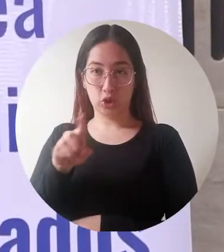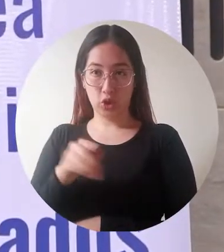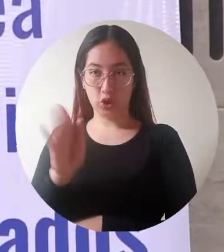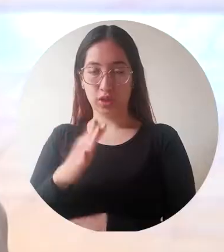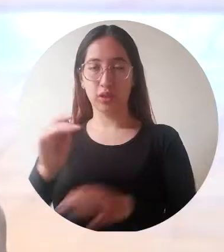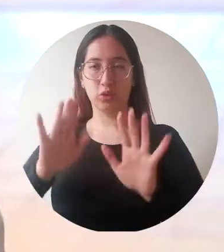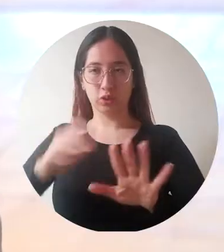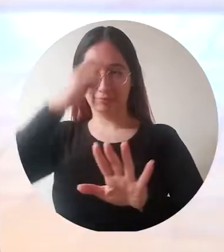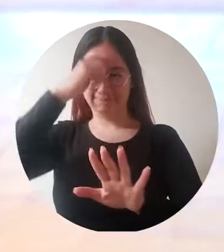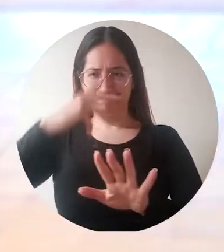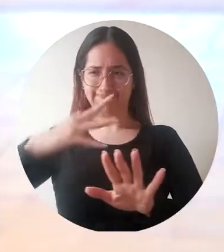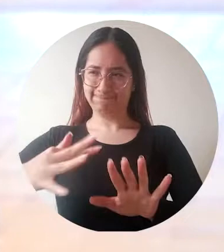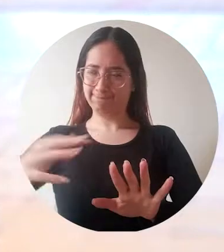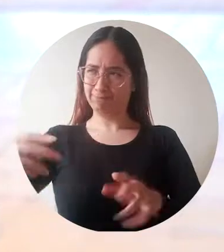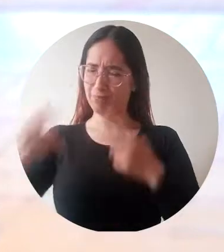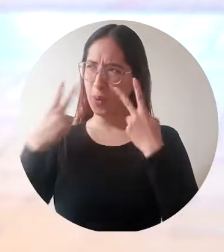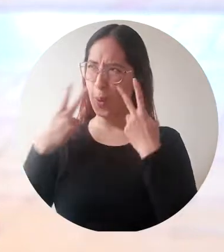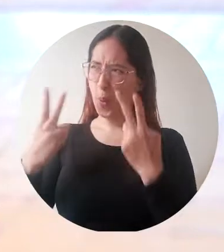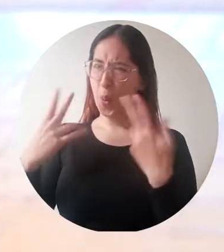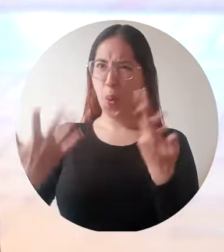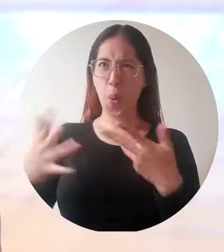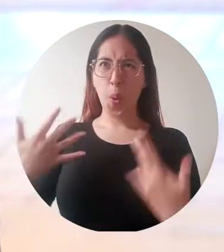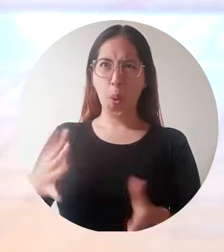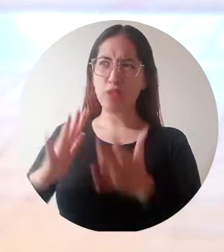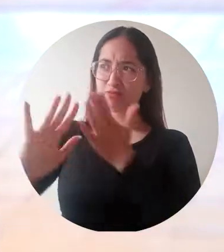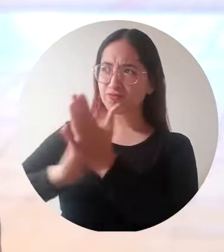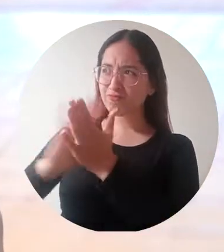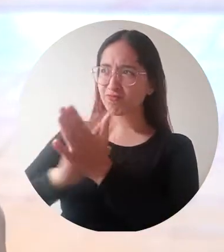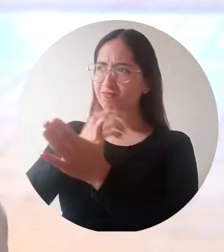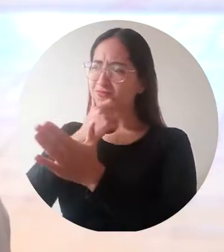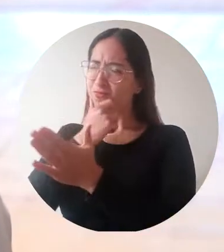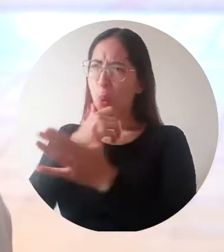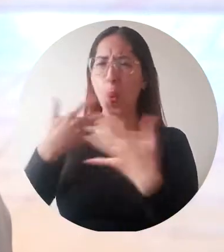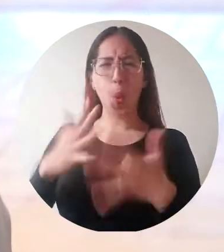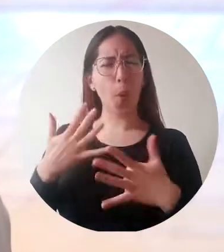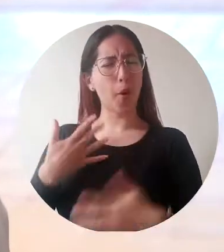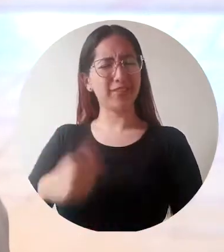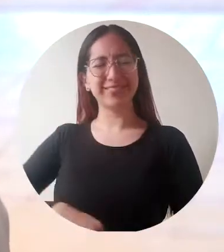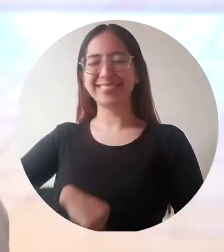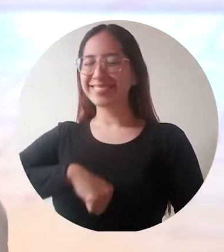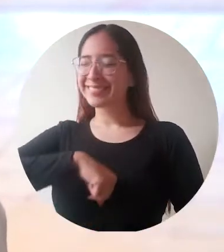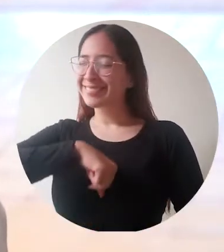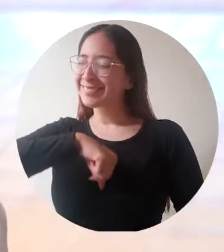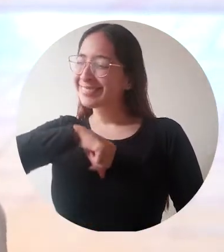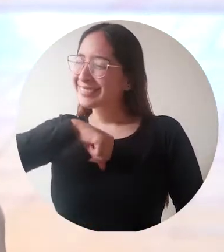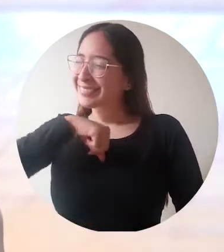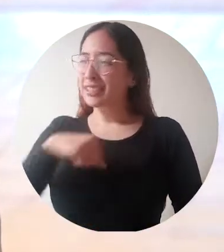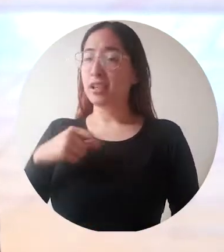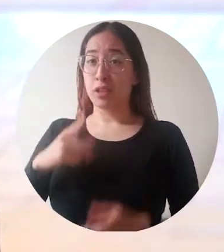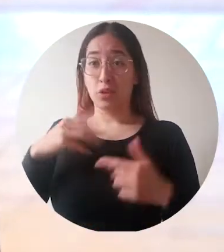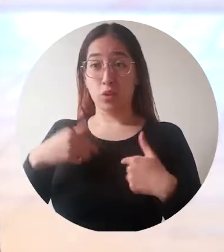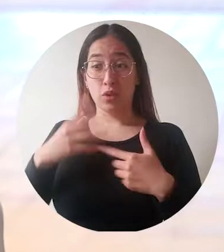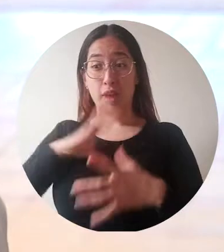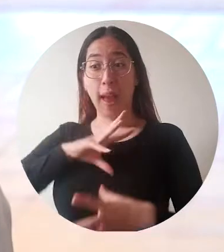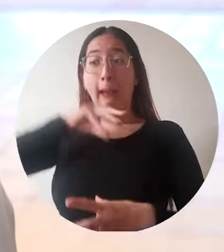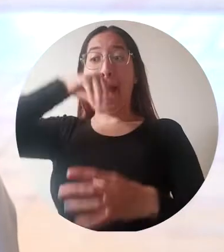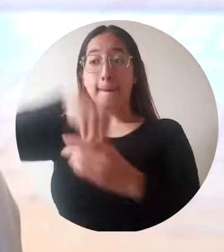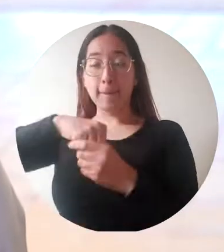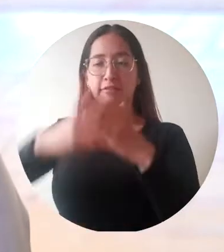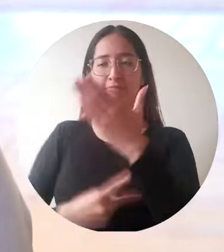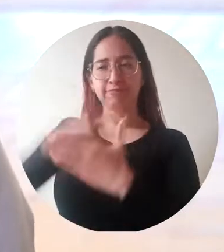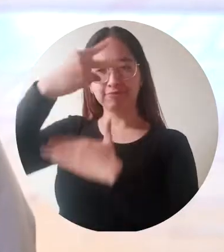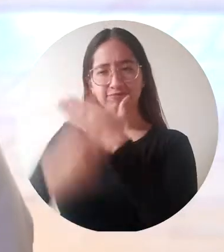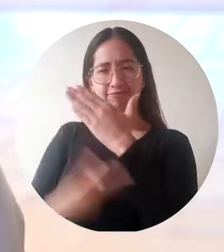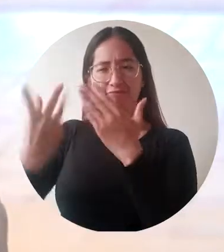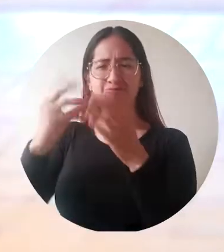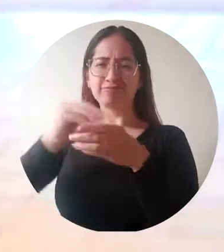Santa Marta. Nosotros de verdad que nos sentimos hoy orgullosos, muy orgullosos de hacer parte